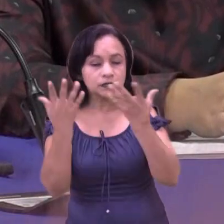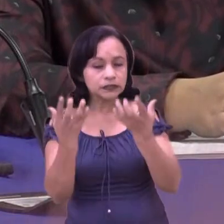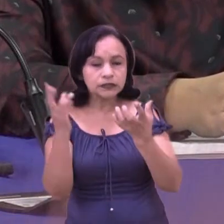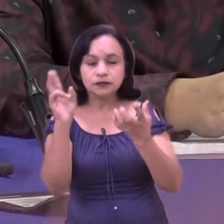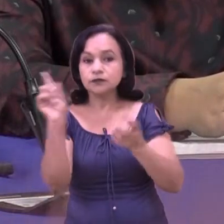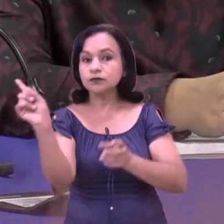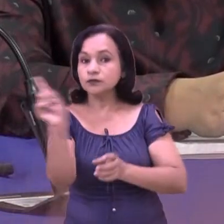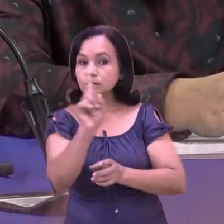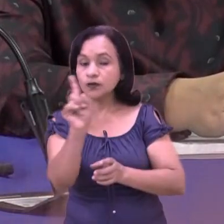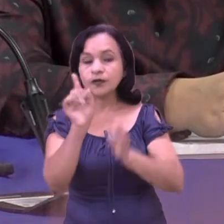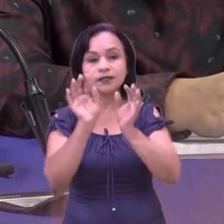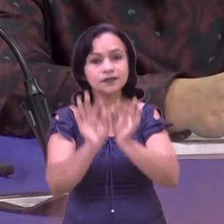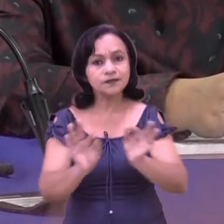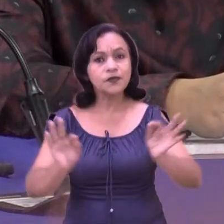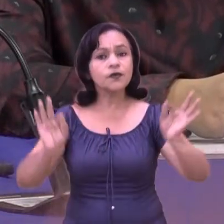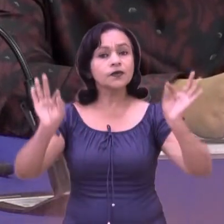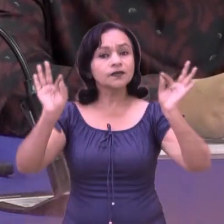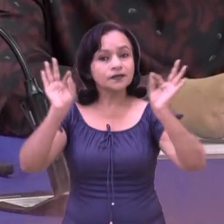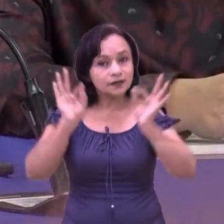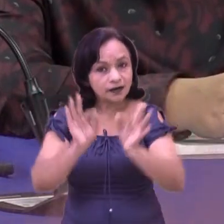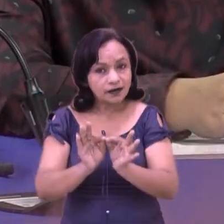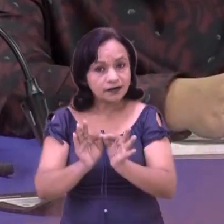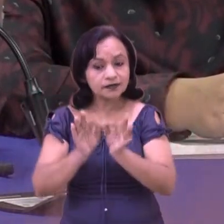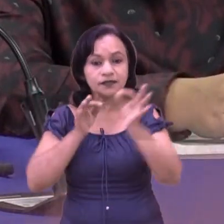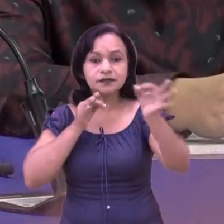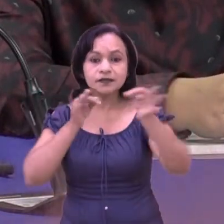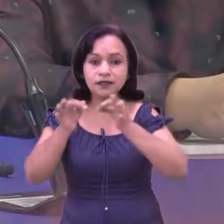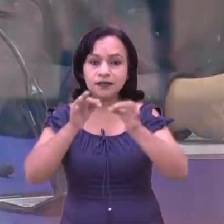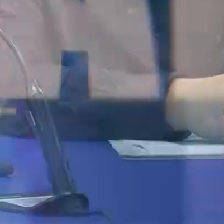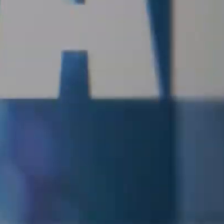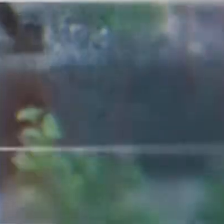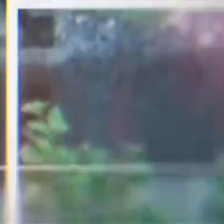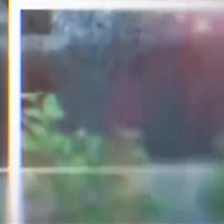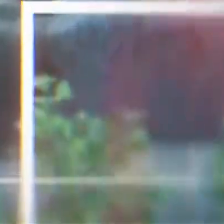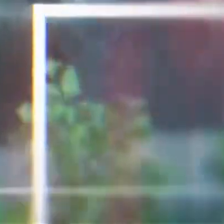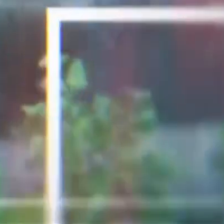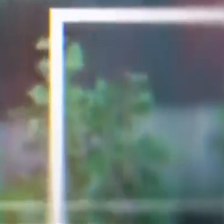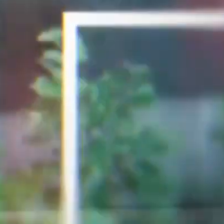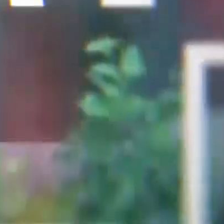Hay que darle la mayor relevancia y la mayor importancia a esta acción.